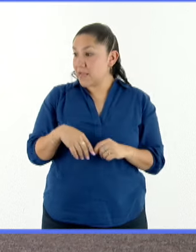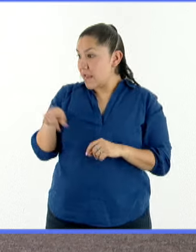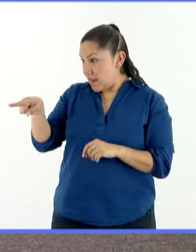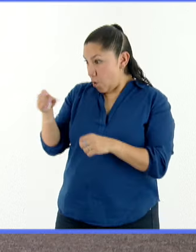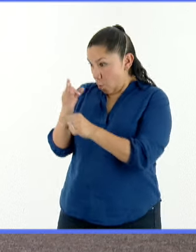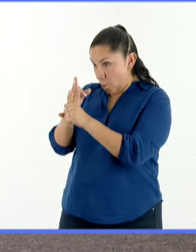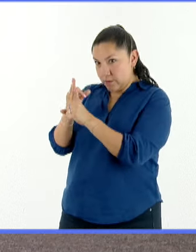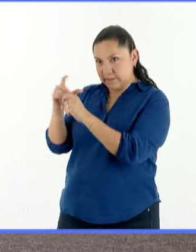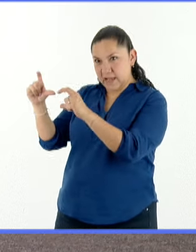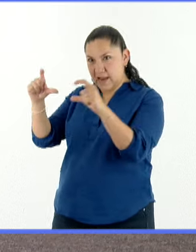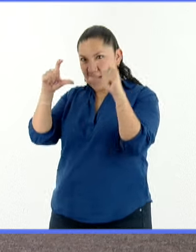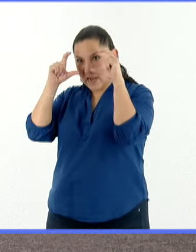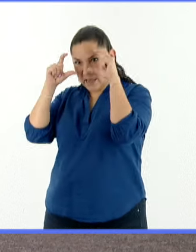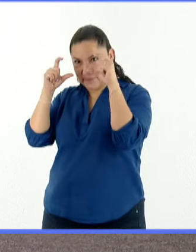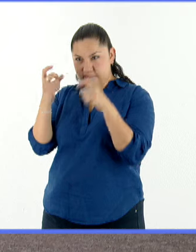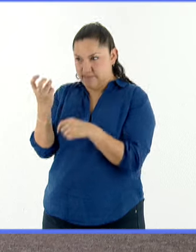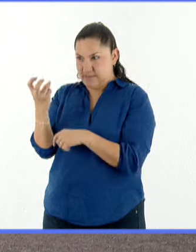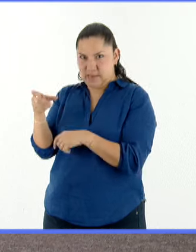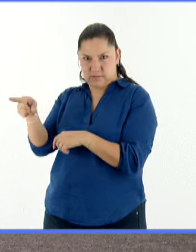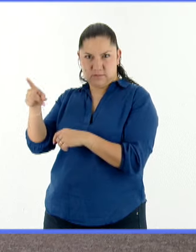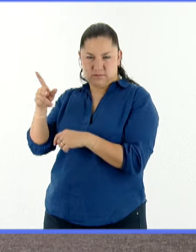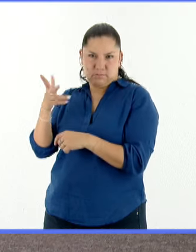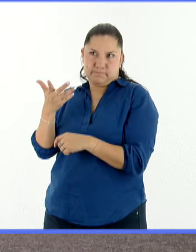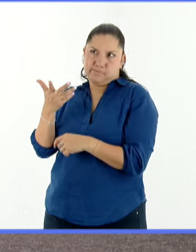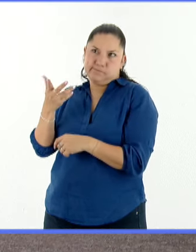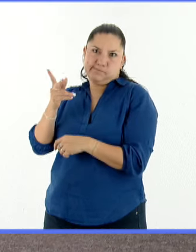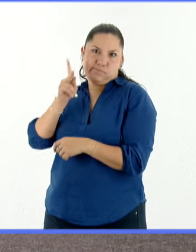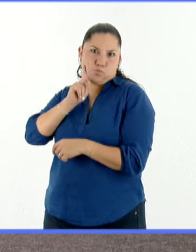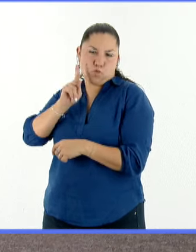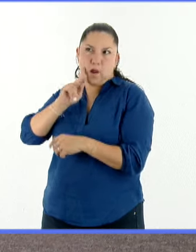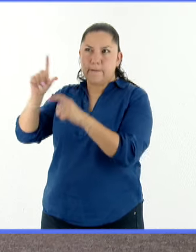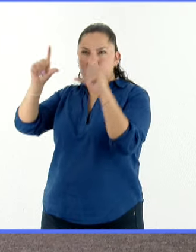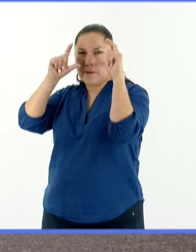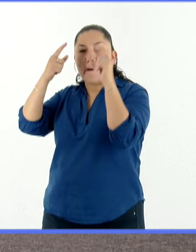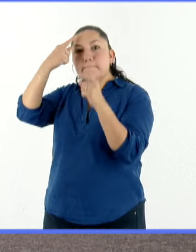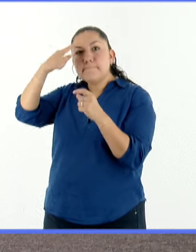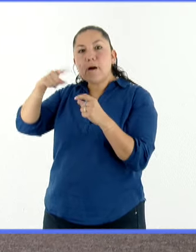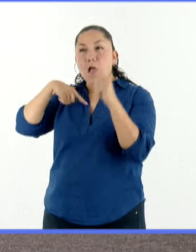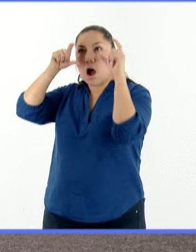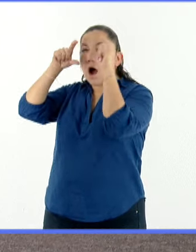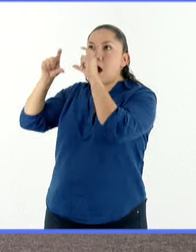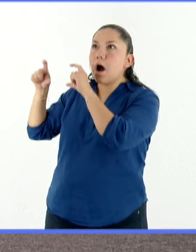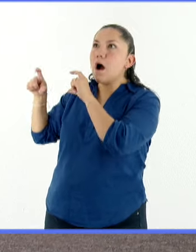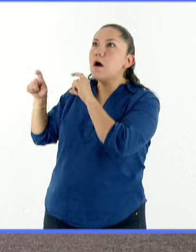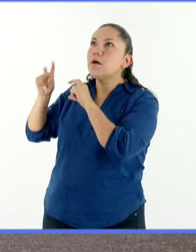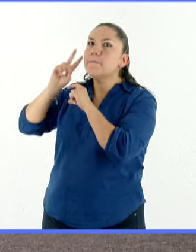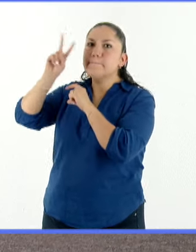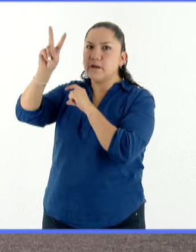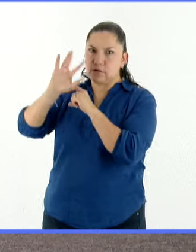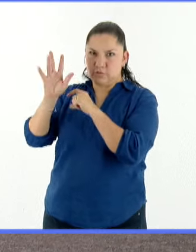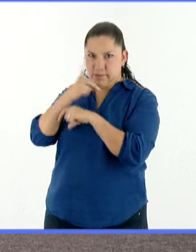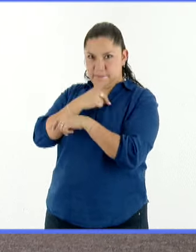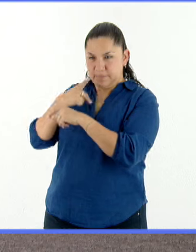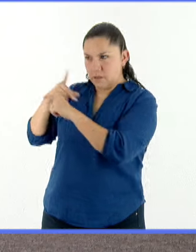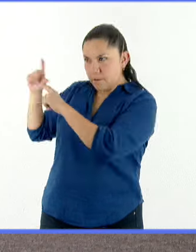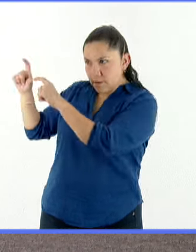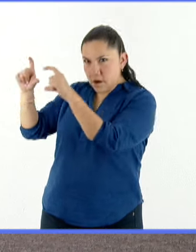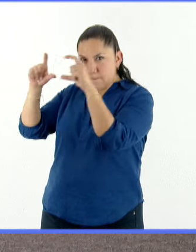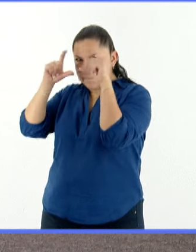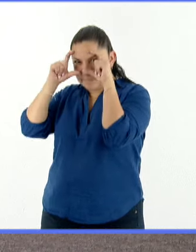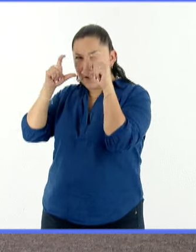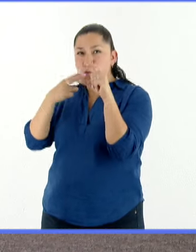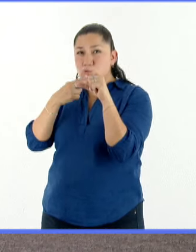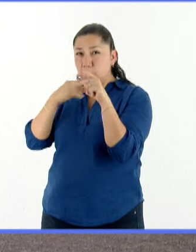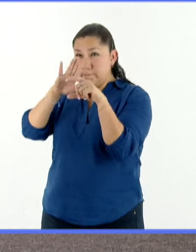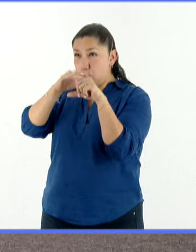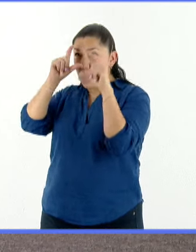que, digamos con esta luz natural, no debemos ver nada más allá a través de los lentes. Exacto. menos que sean luces muy